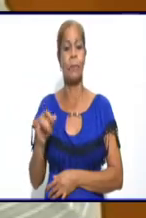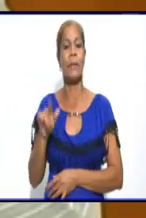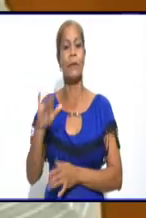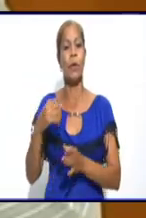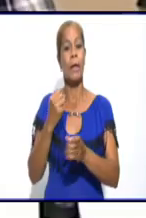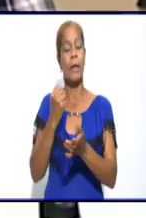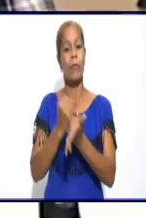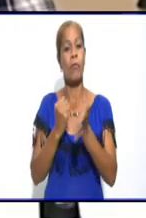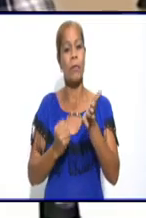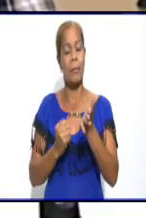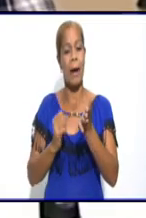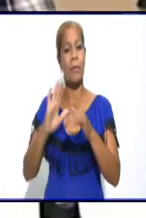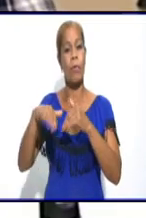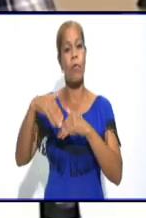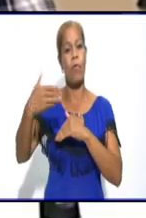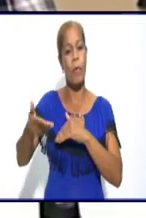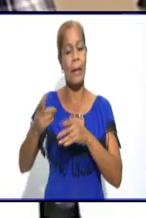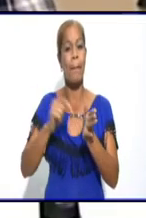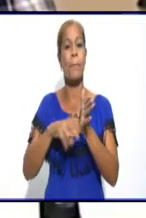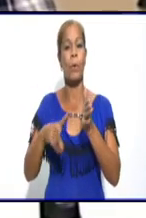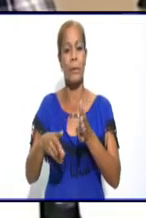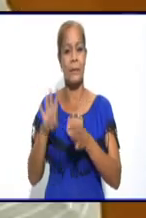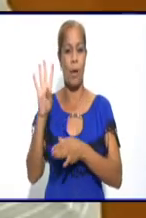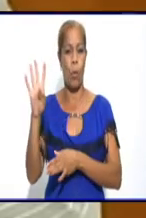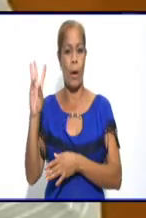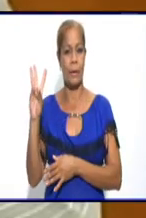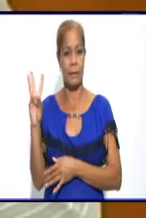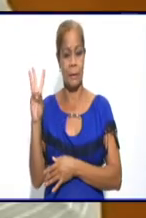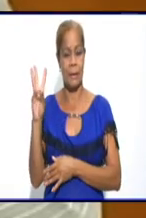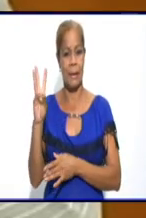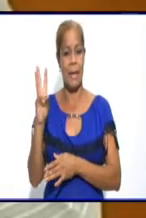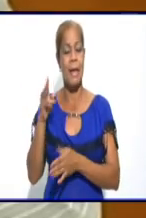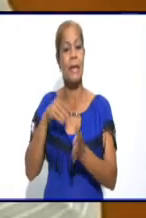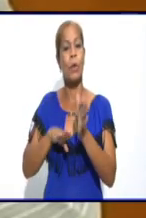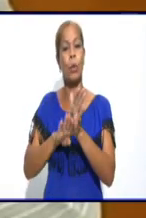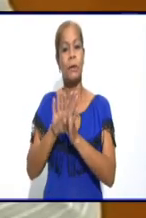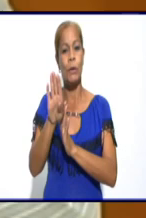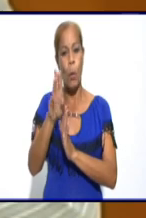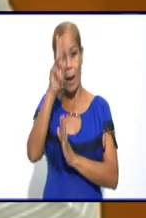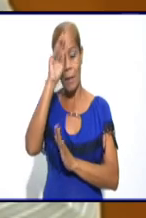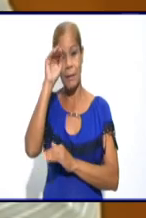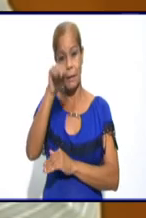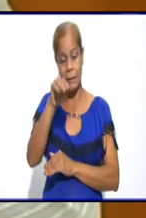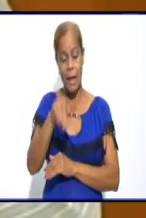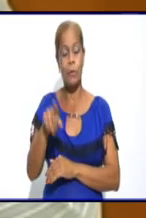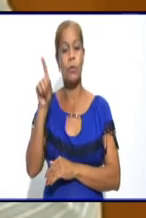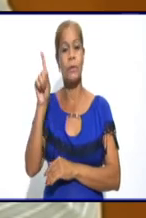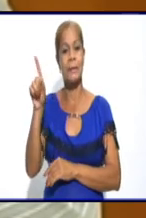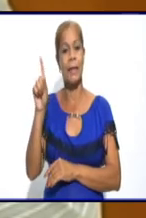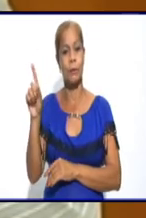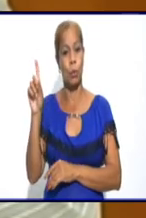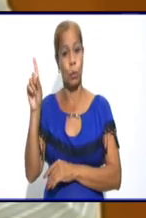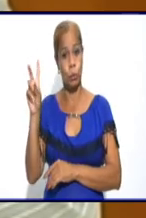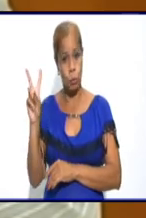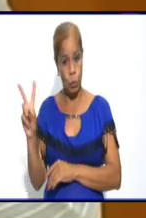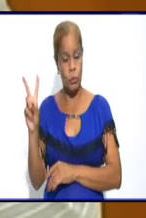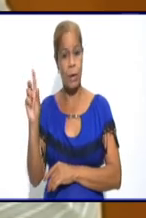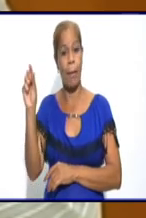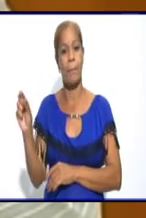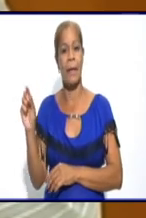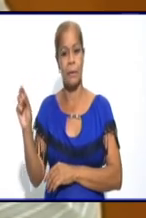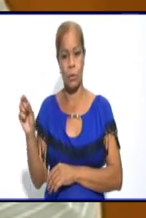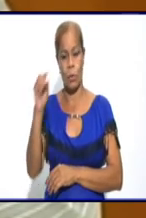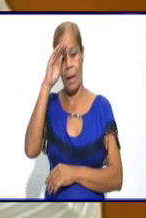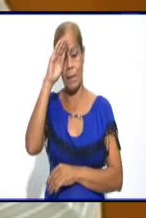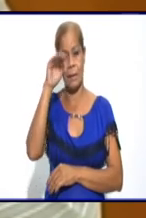Son 43 y continúan ingresados como sospechosos 112 pacientes. De estos,